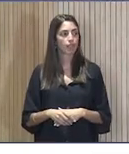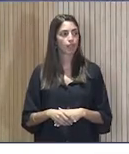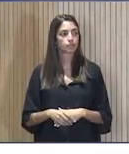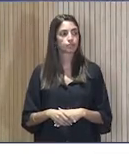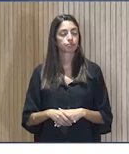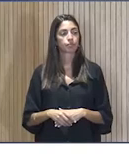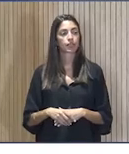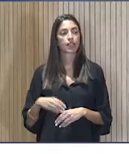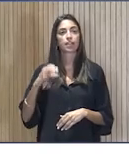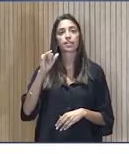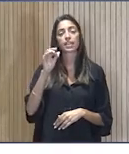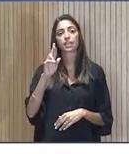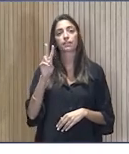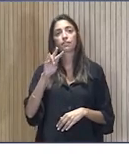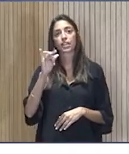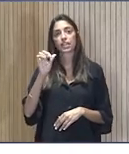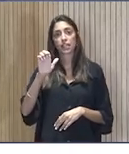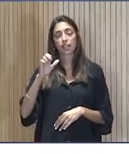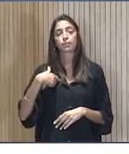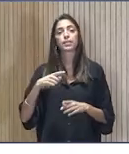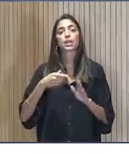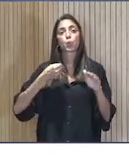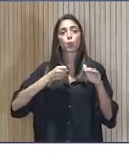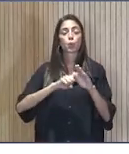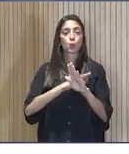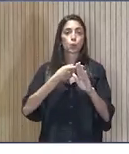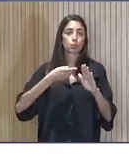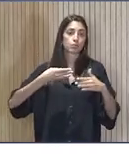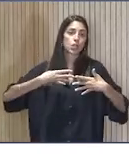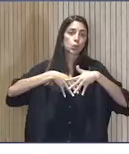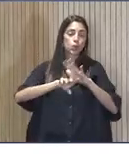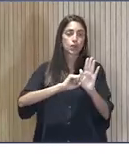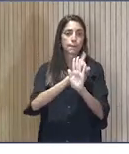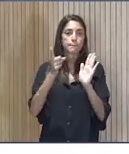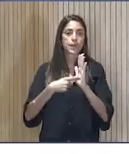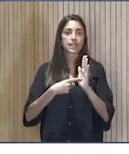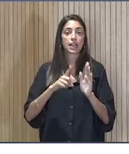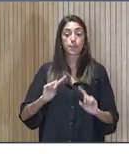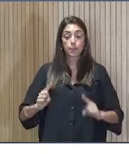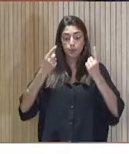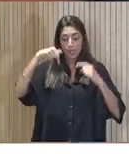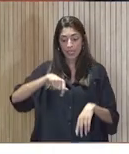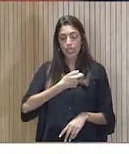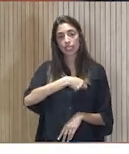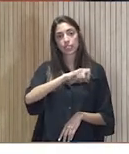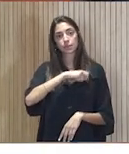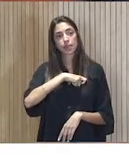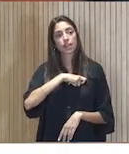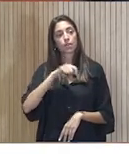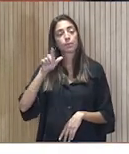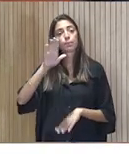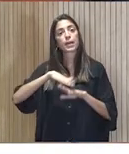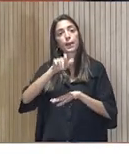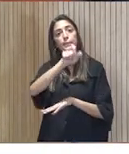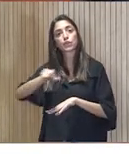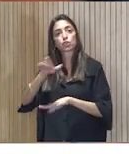Círvite plena inclusión por primera res hogar sostenible de España con certificado Pachibaus para personas con